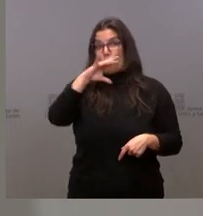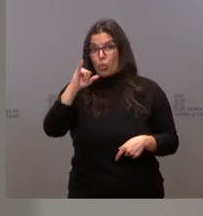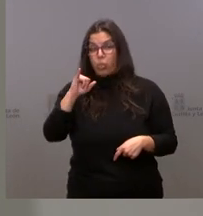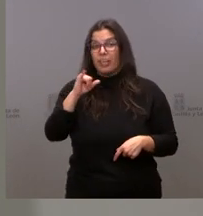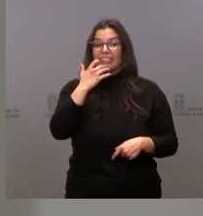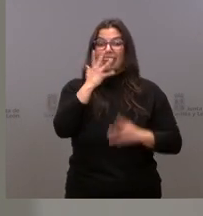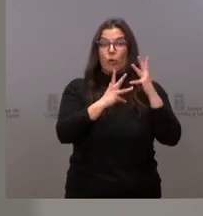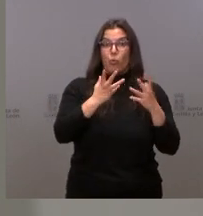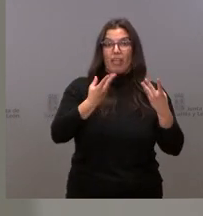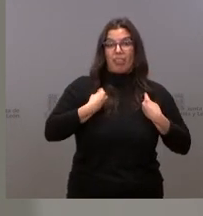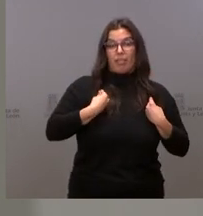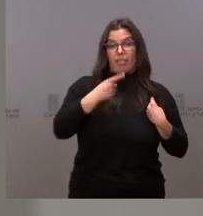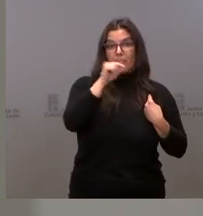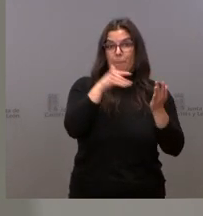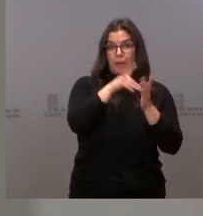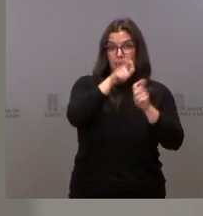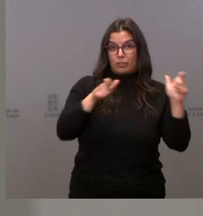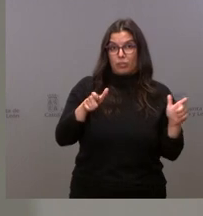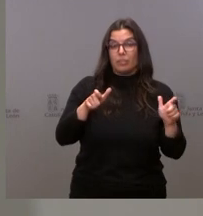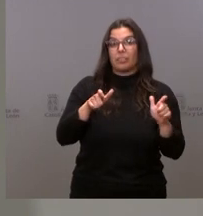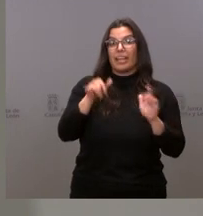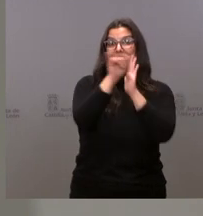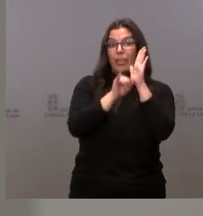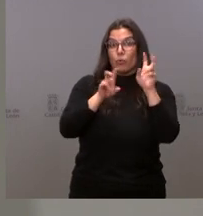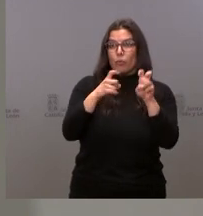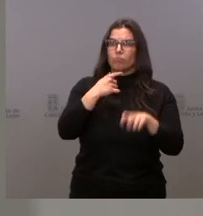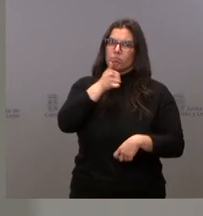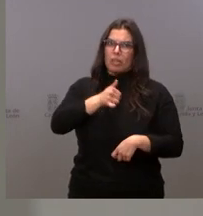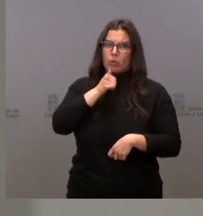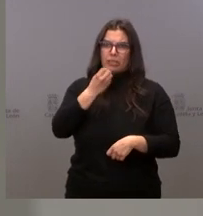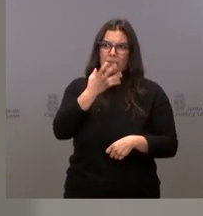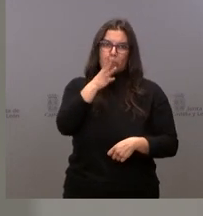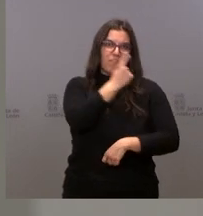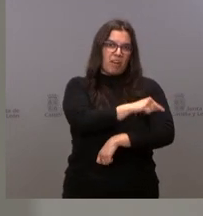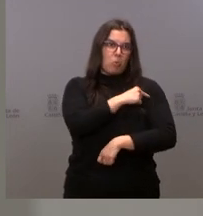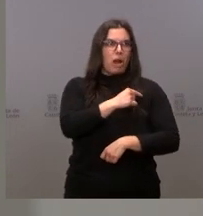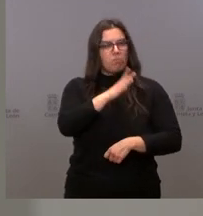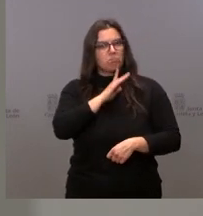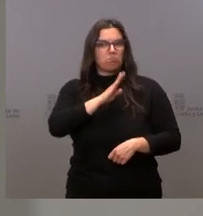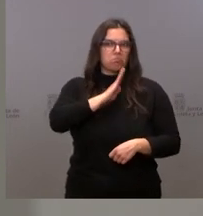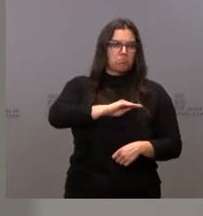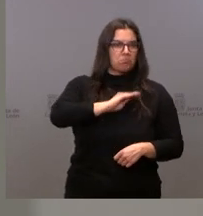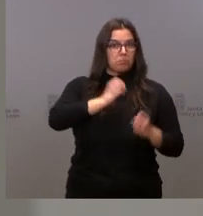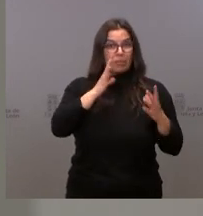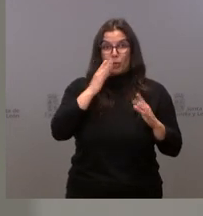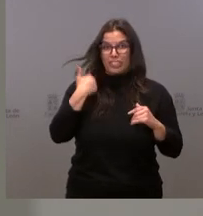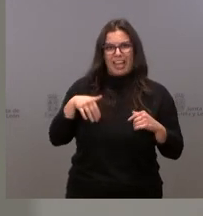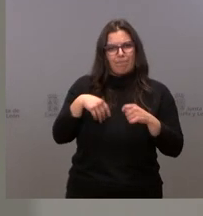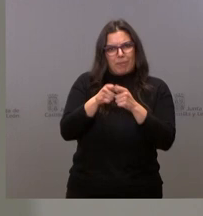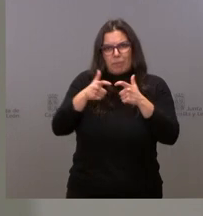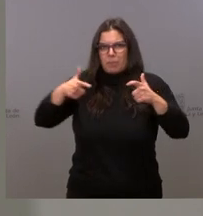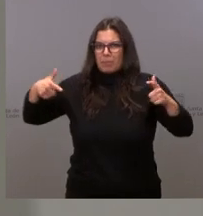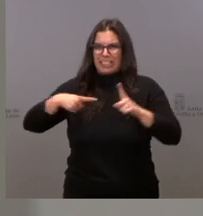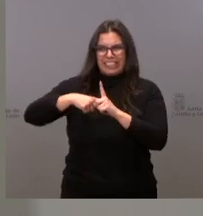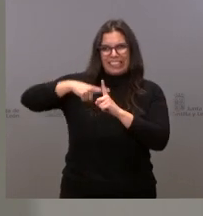100.000 habitantes, los nuevos indicadores, han resistido bien con la vacunación hasta este momento, pero estamos alcanzando unos niveles y